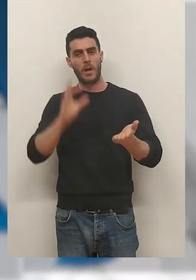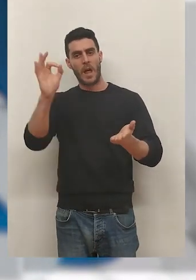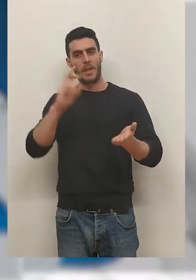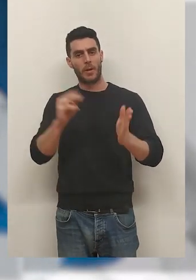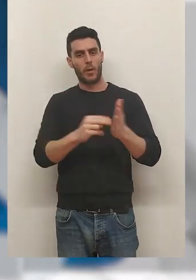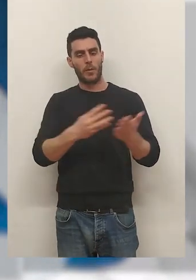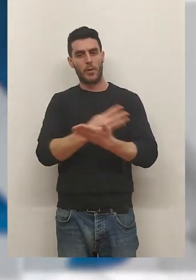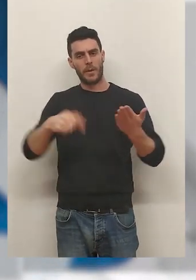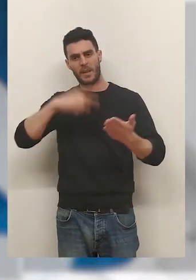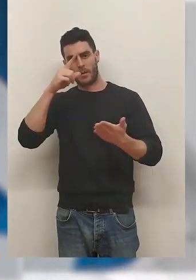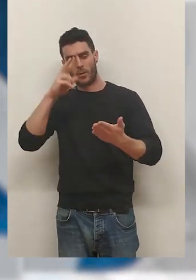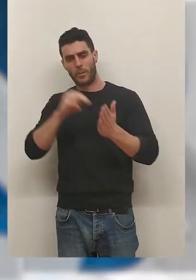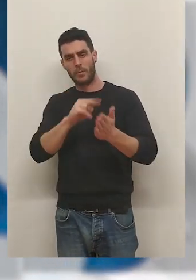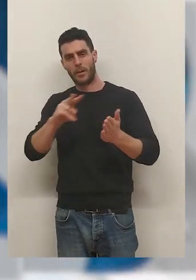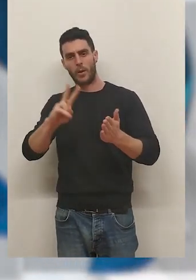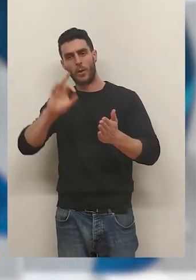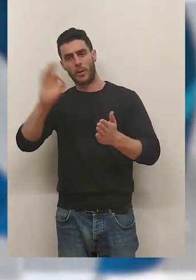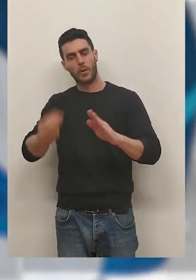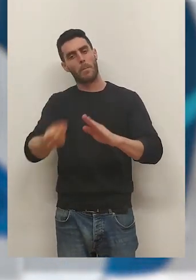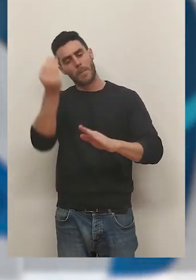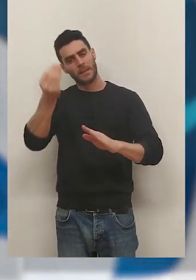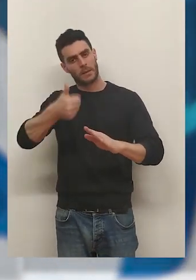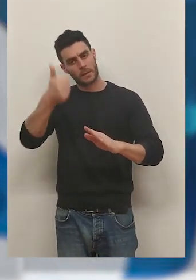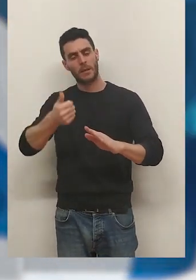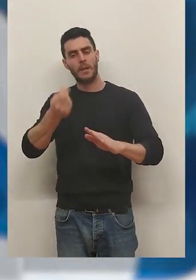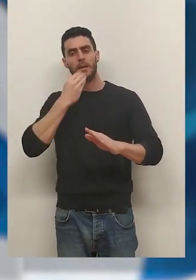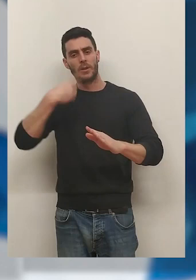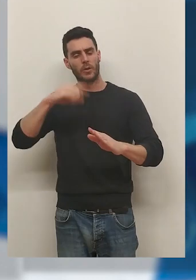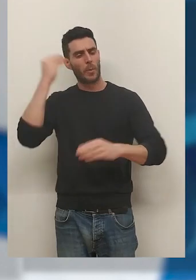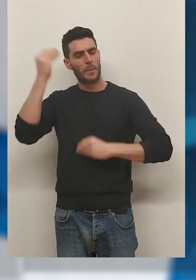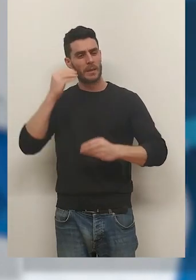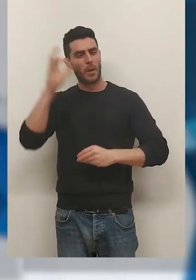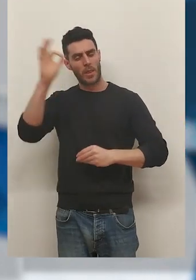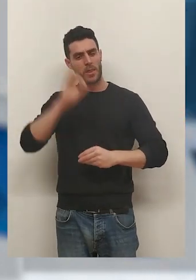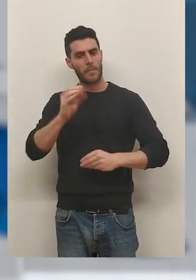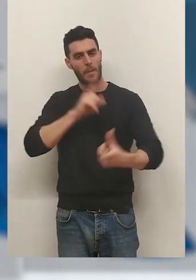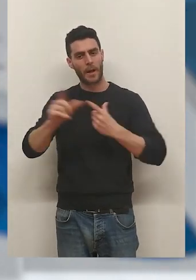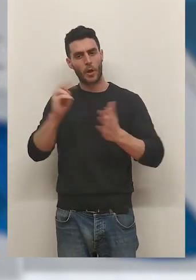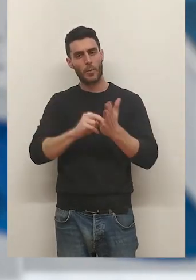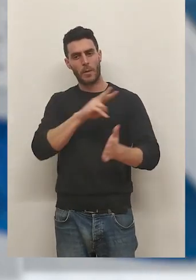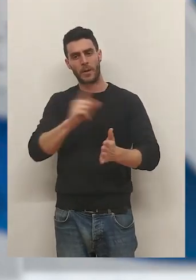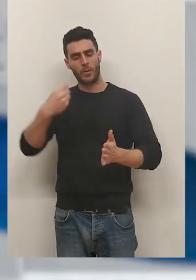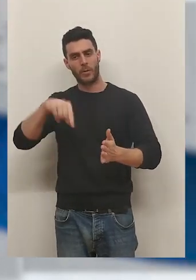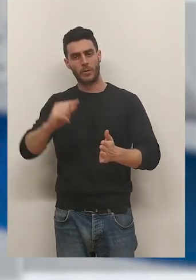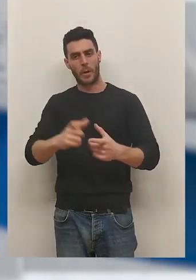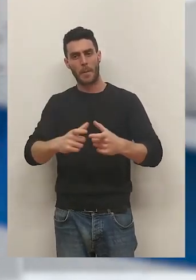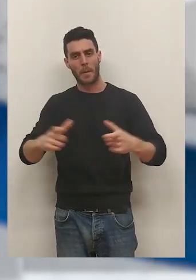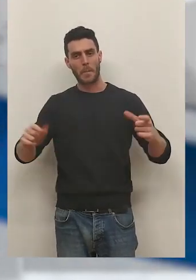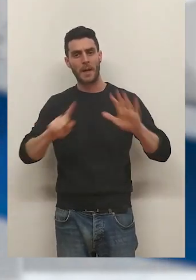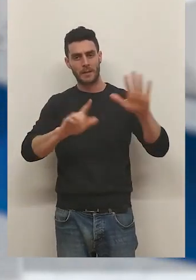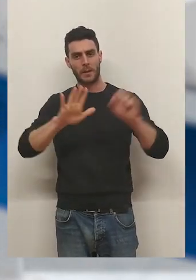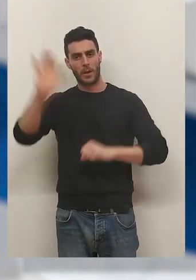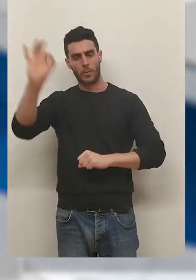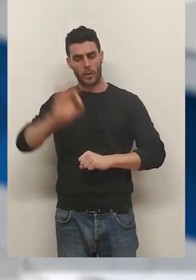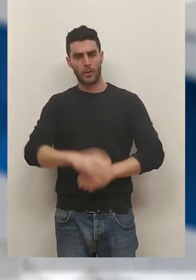las cifras de 2019 en un 2%, y si consideramos las cifras de viajeros de 2021, las hemos aumentado en un